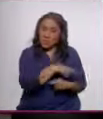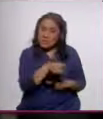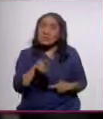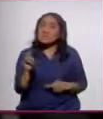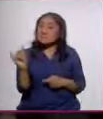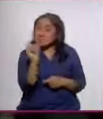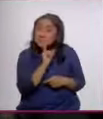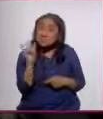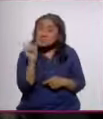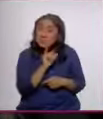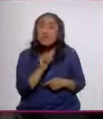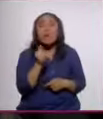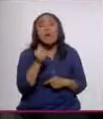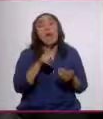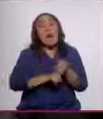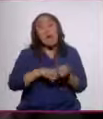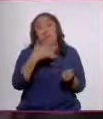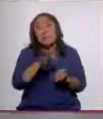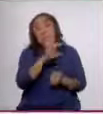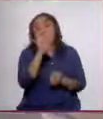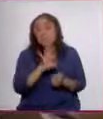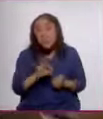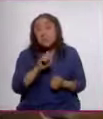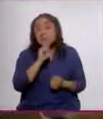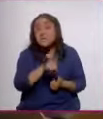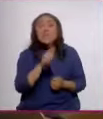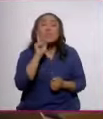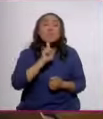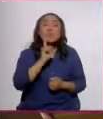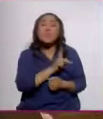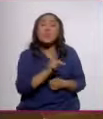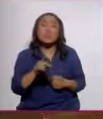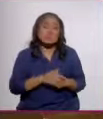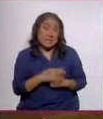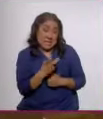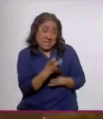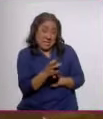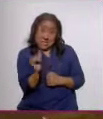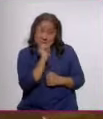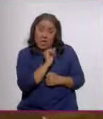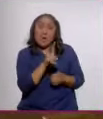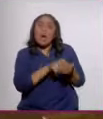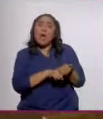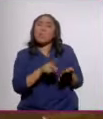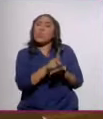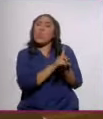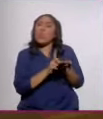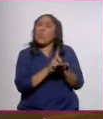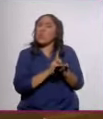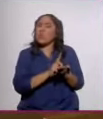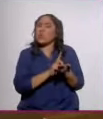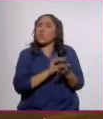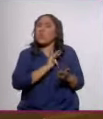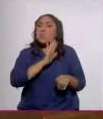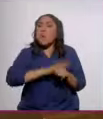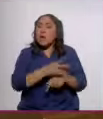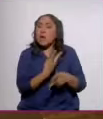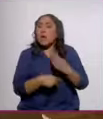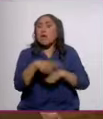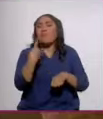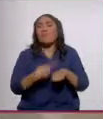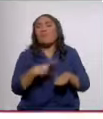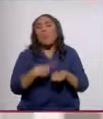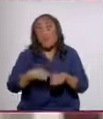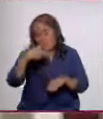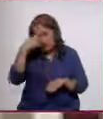más de 10% son mujeres. No deja de ser la droga más peligrosa y que más enferma a personas en México y en